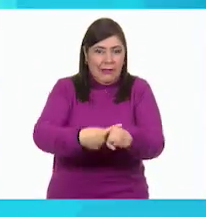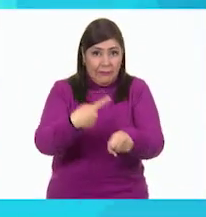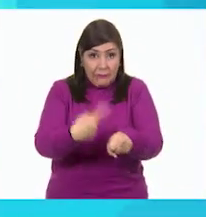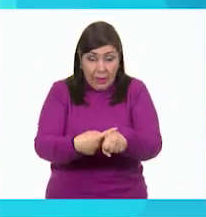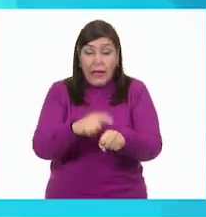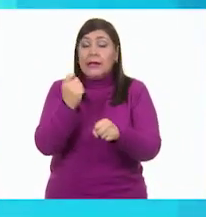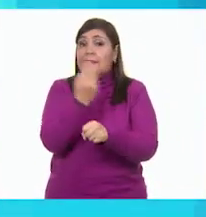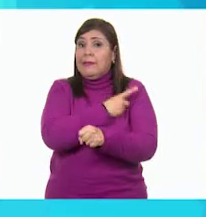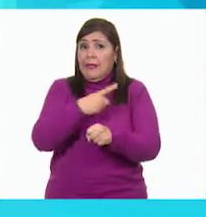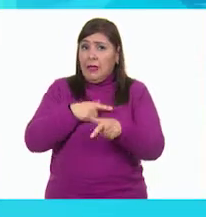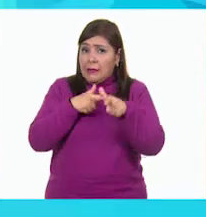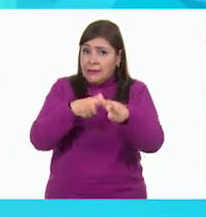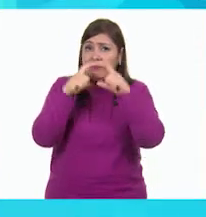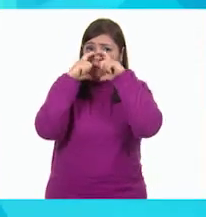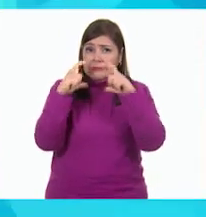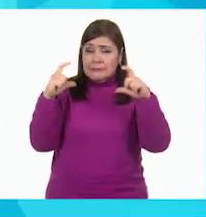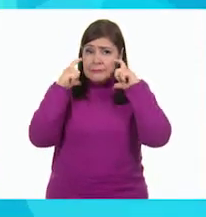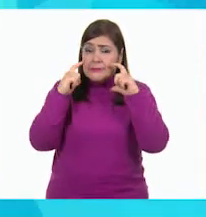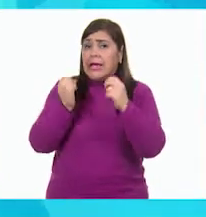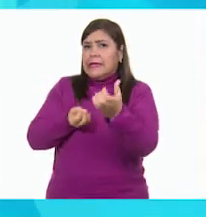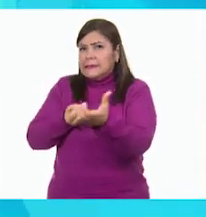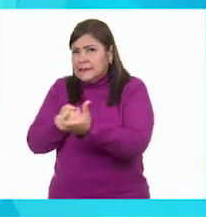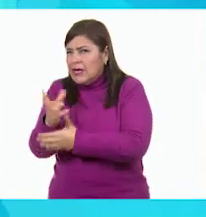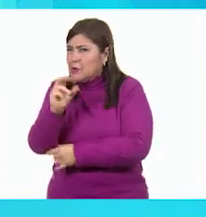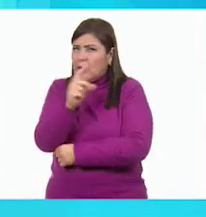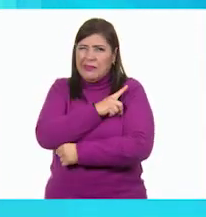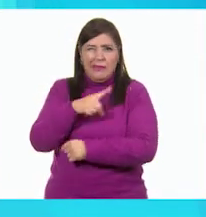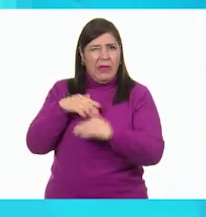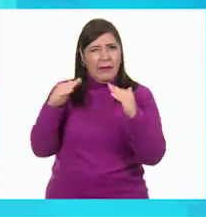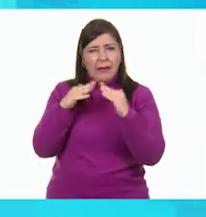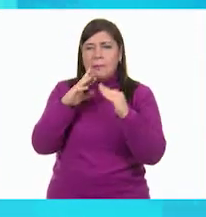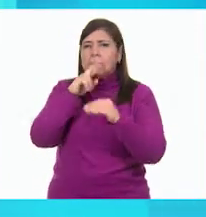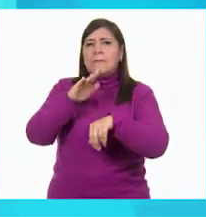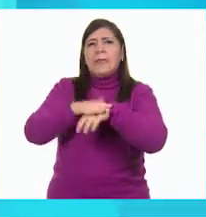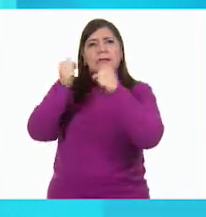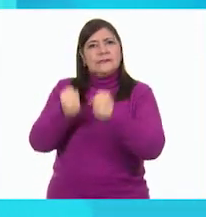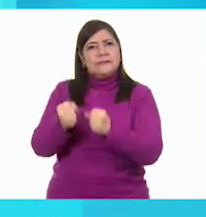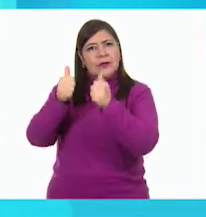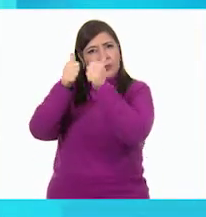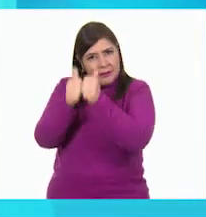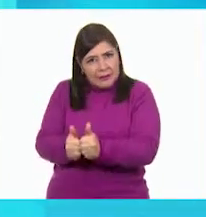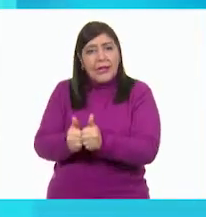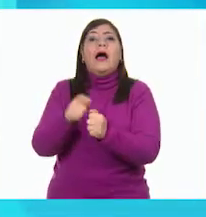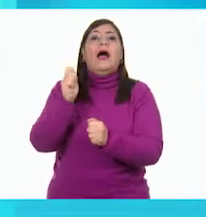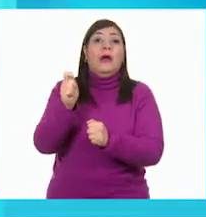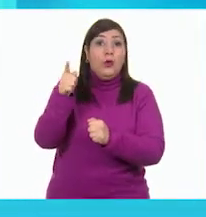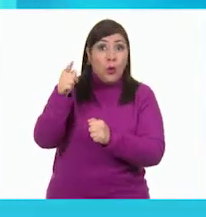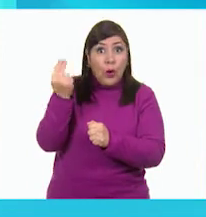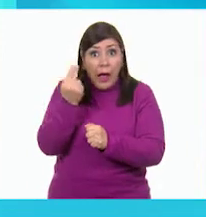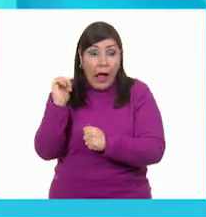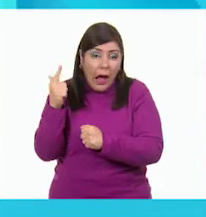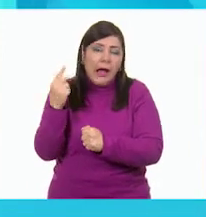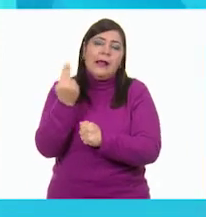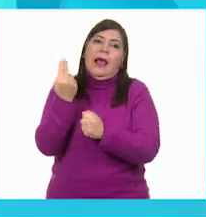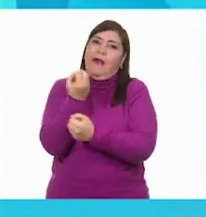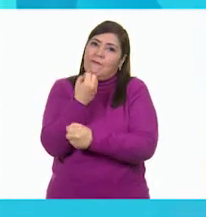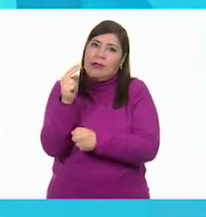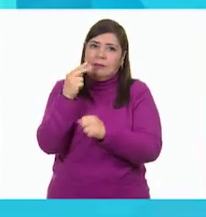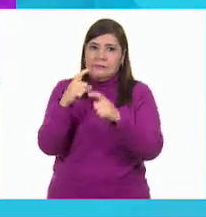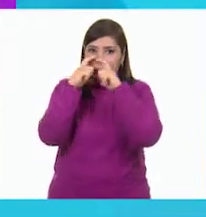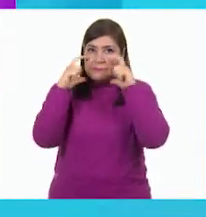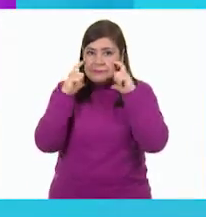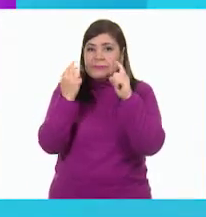Utiliza cubrebocas. No salgas de casa y si tienes que hacerlo, recuerda que es obligatorio utilizarlo. Mantén la sana